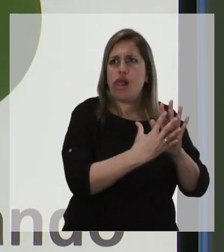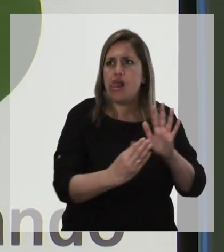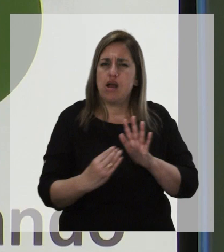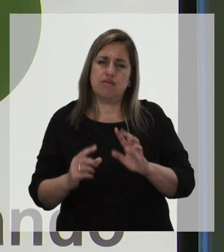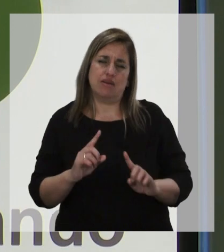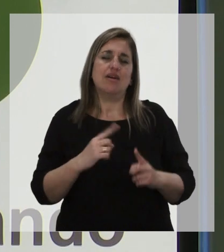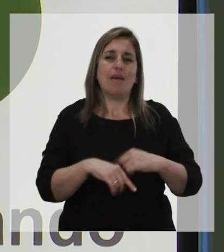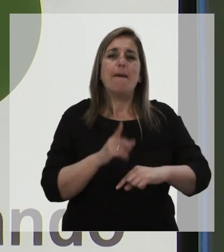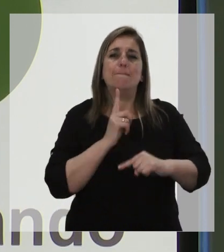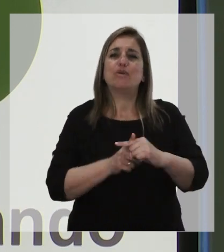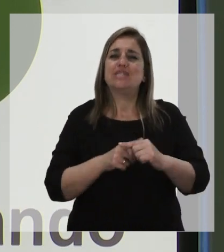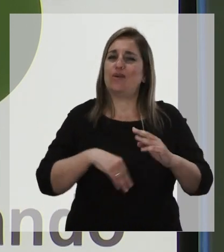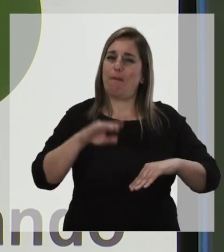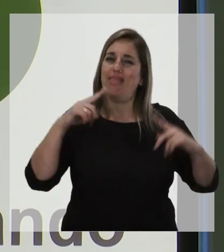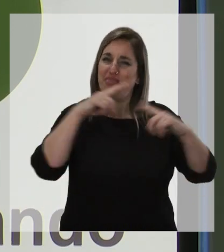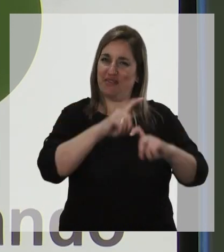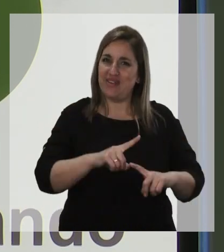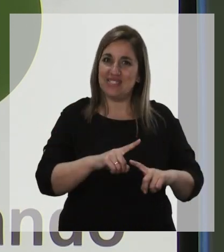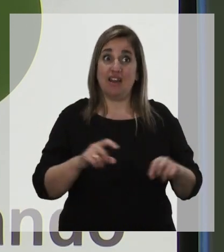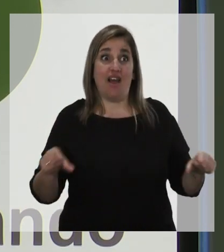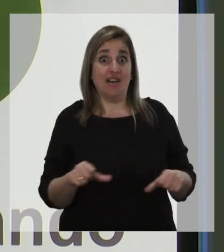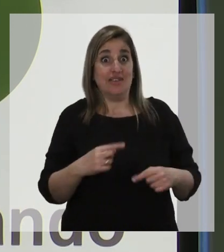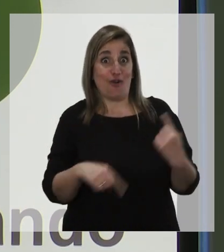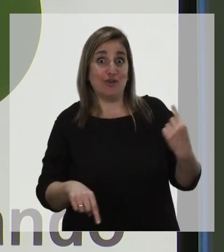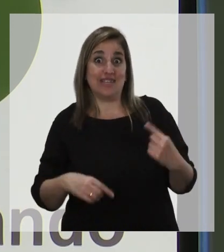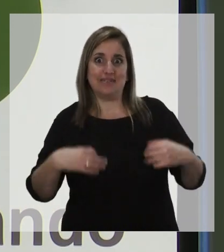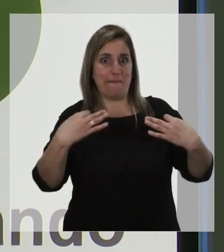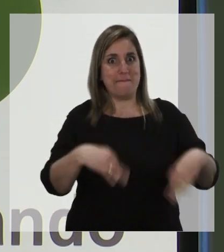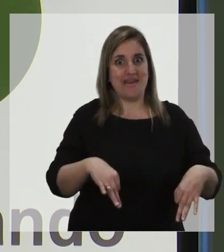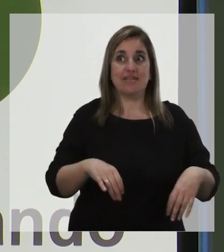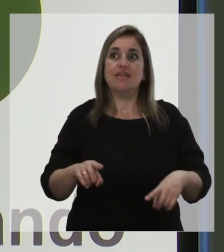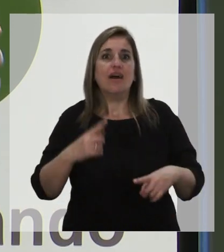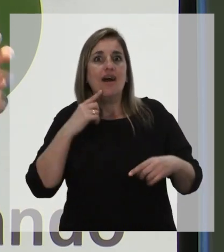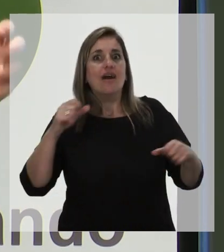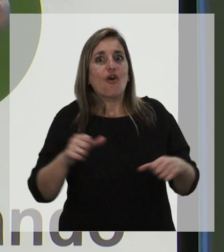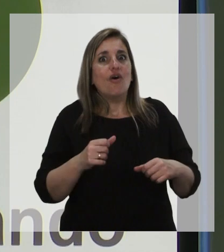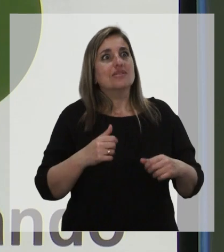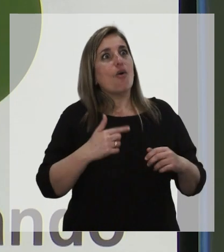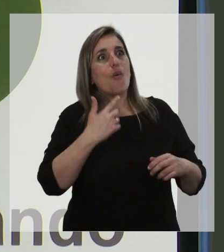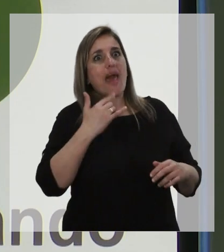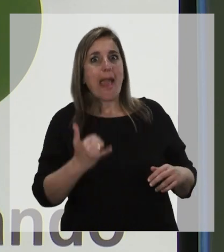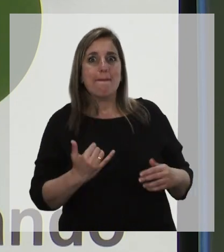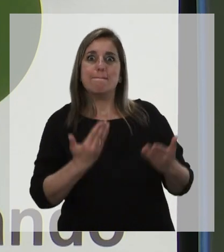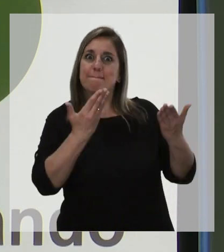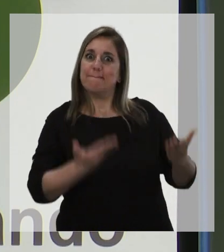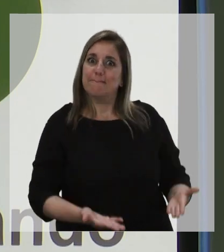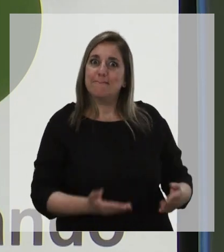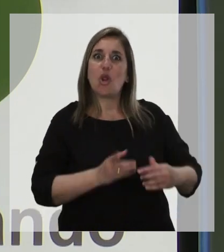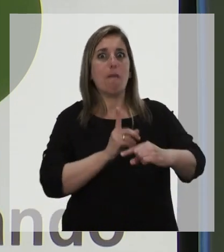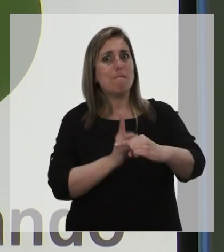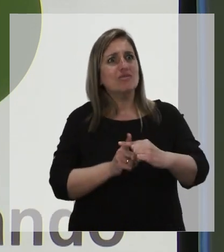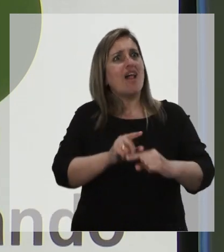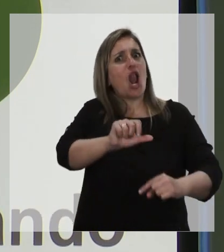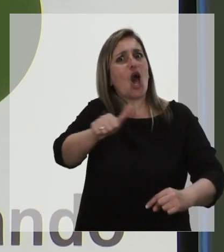difícil, siempre es más difícil. Hacer las cosas bien que hacer las cosas mal. Pero una vez que el ejemplo positivo se ancló, se